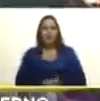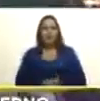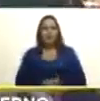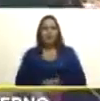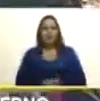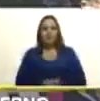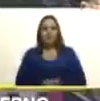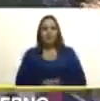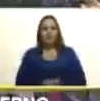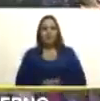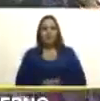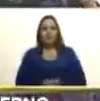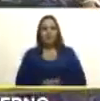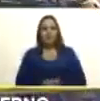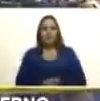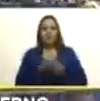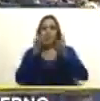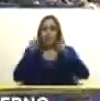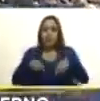y además